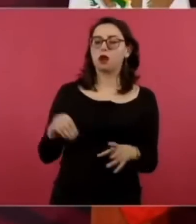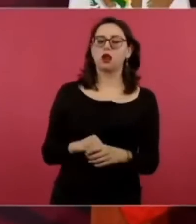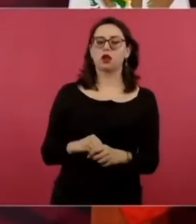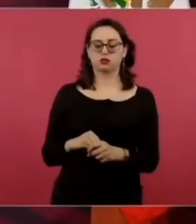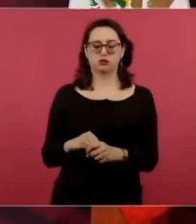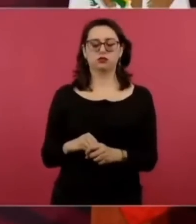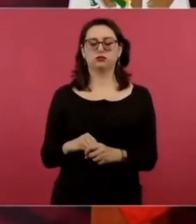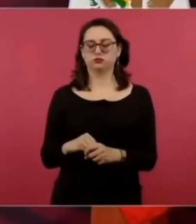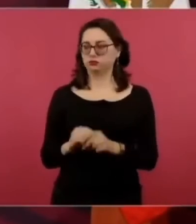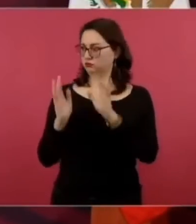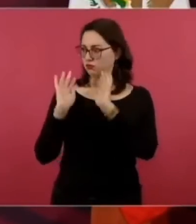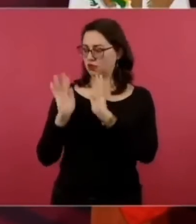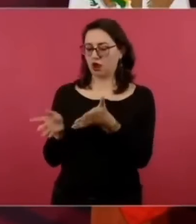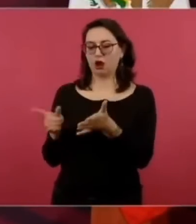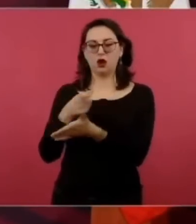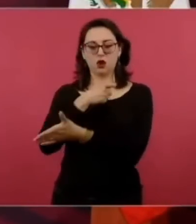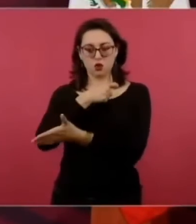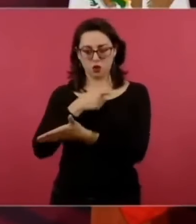que se necesiten